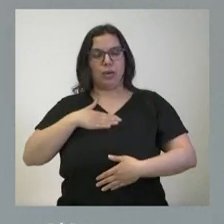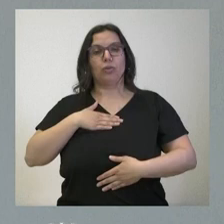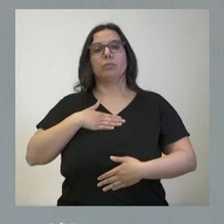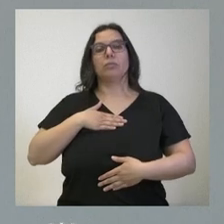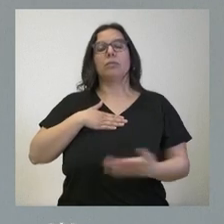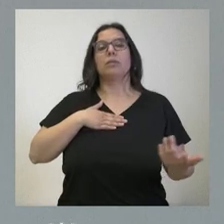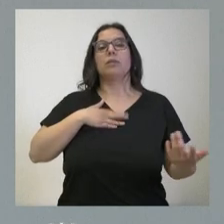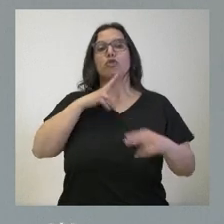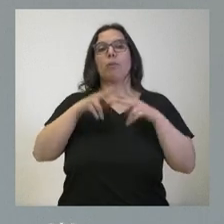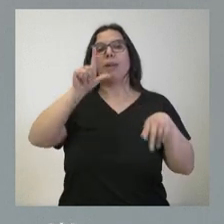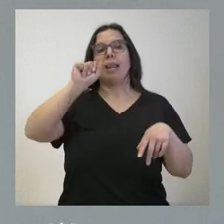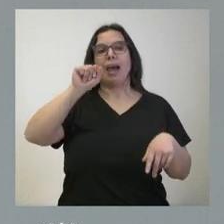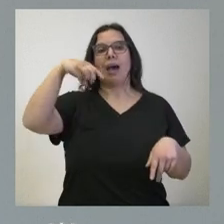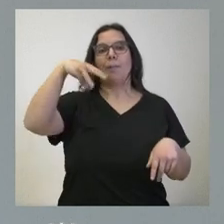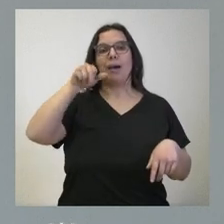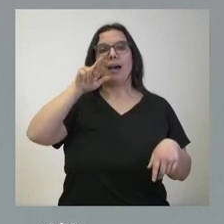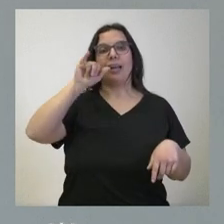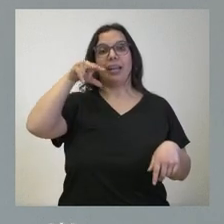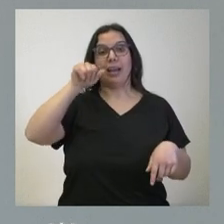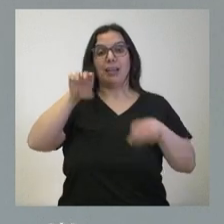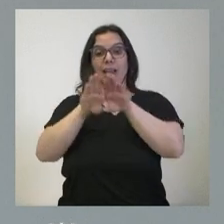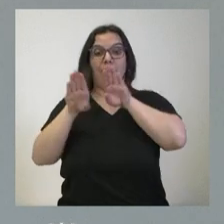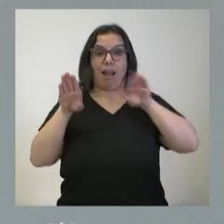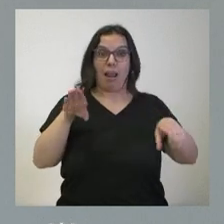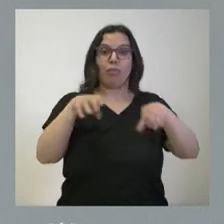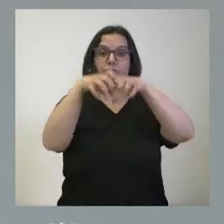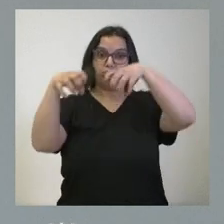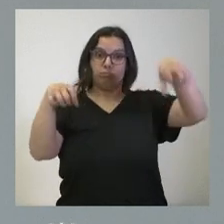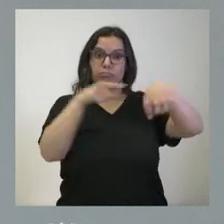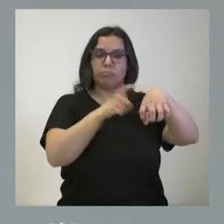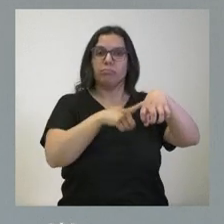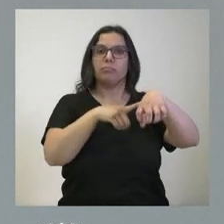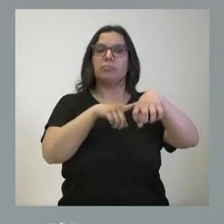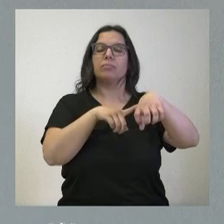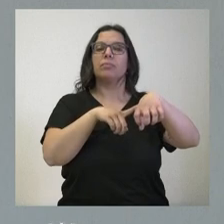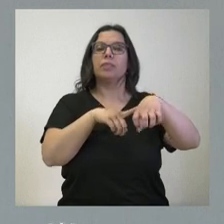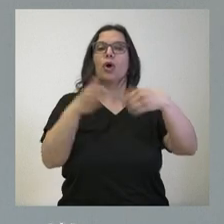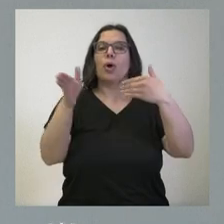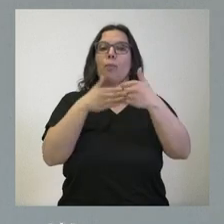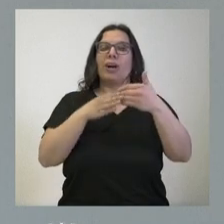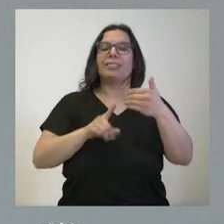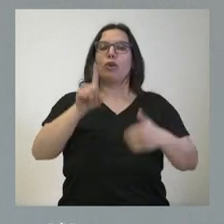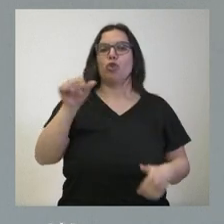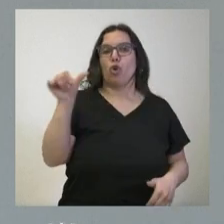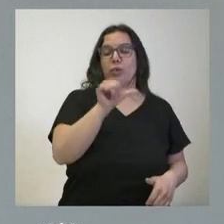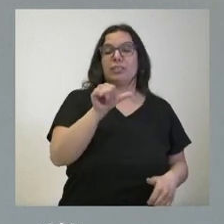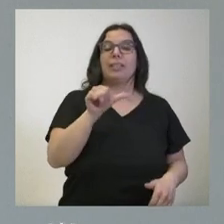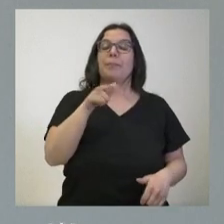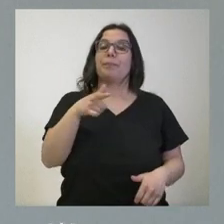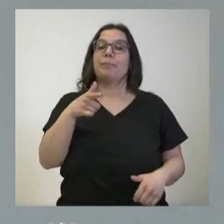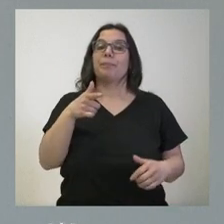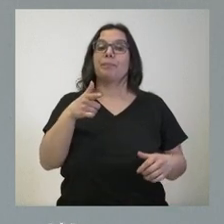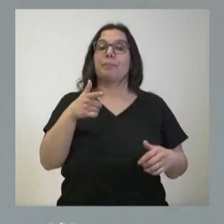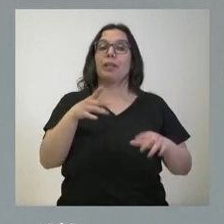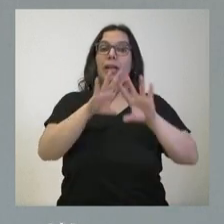Marina, y junto a este se ubica este otro polígono empresarial, el polígono Puerta del Noroeste. La aportación